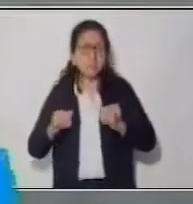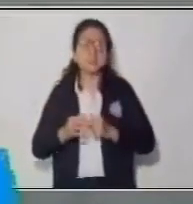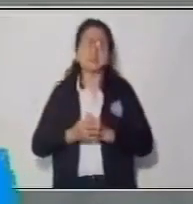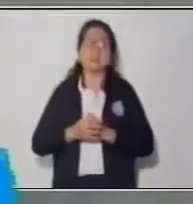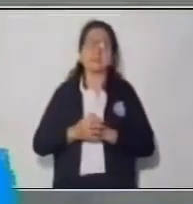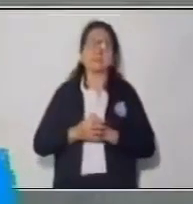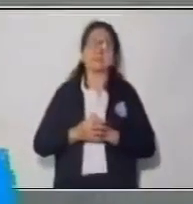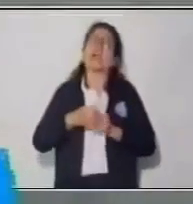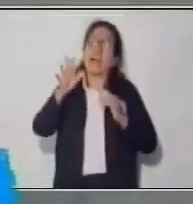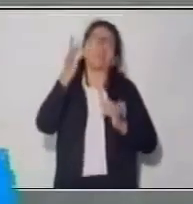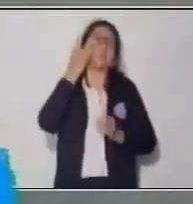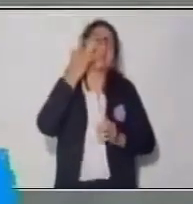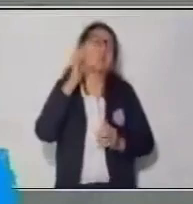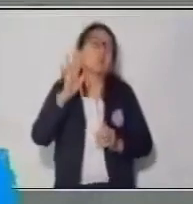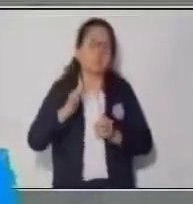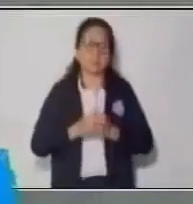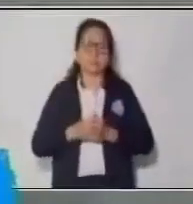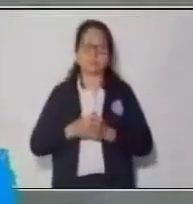Hagamos la prueba.